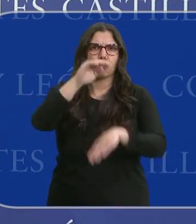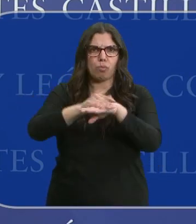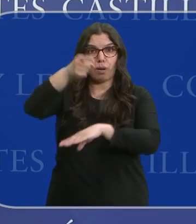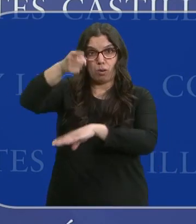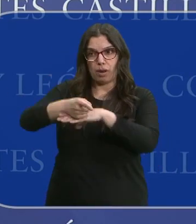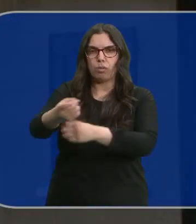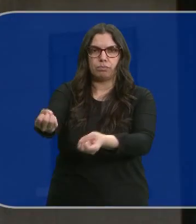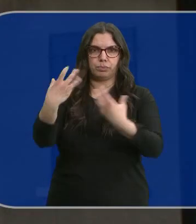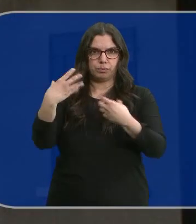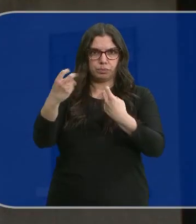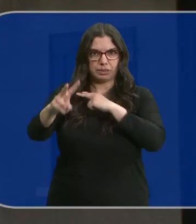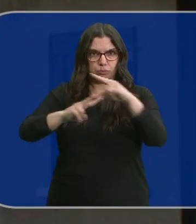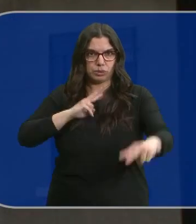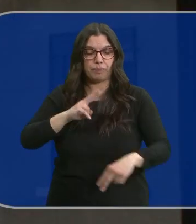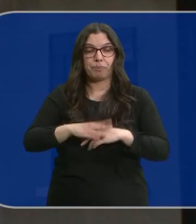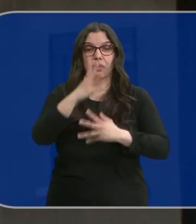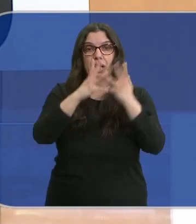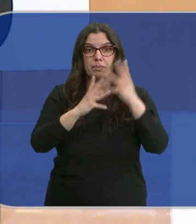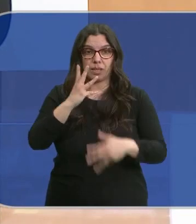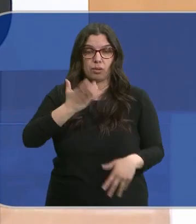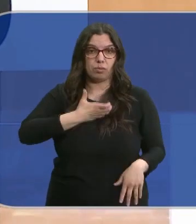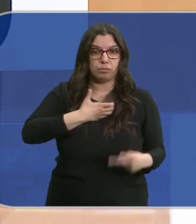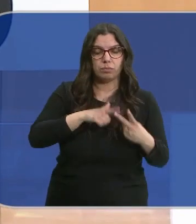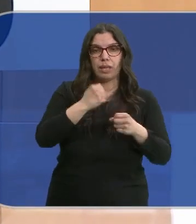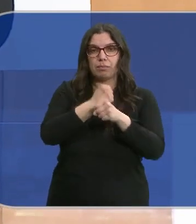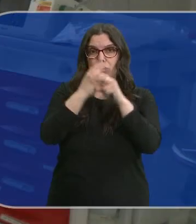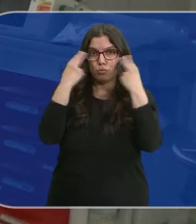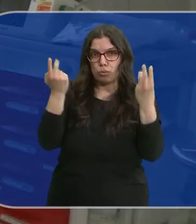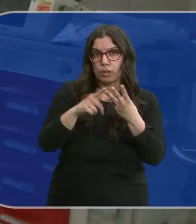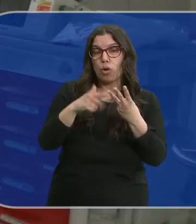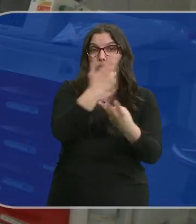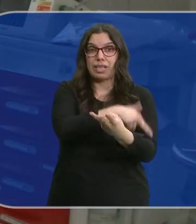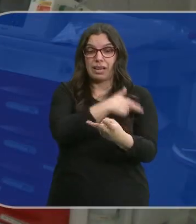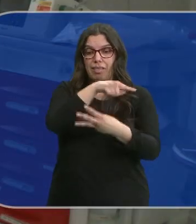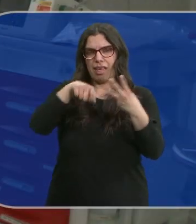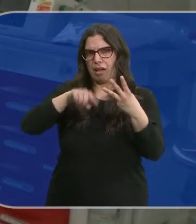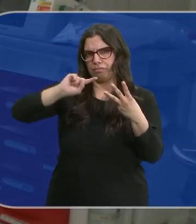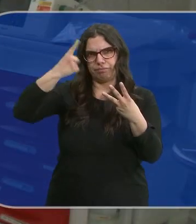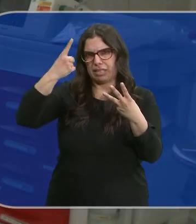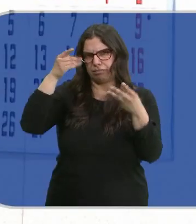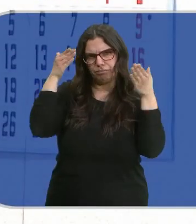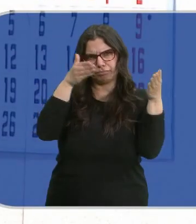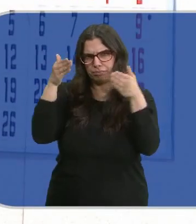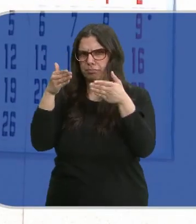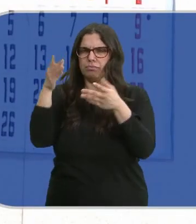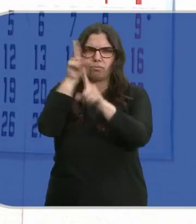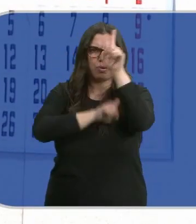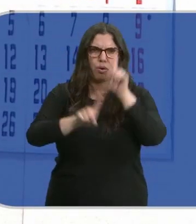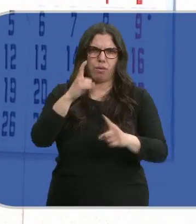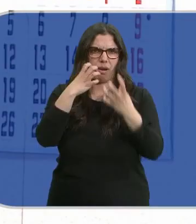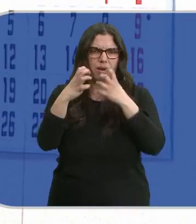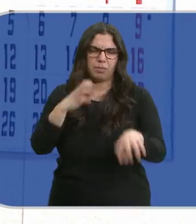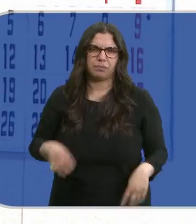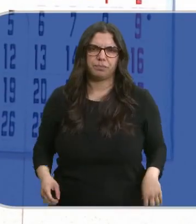la información que solicitamos. La administración local, el empleo público o la sanidad centran la mayoría de los problemas